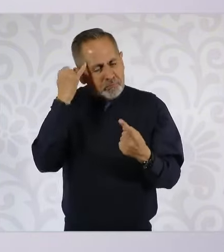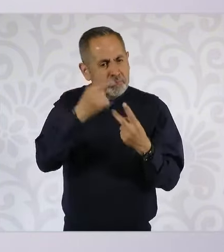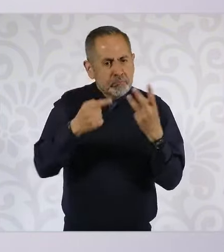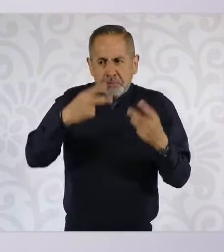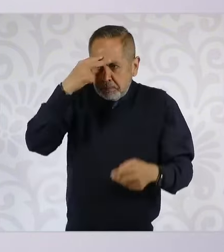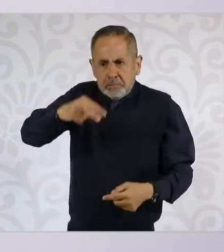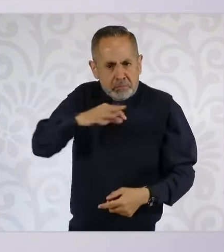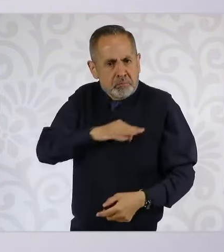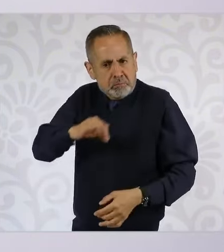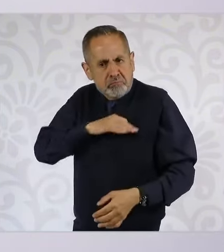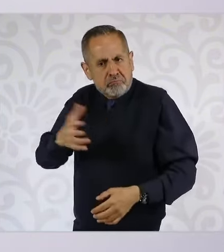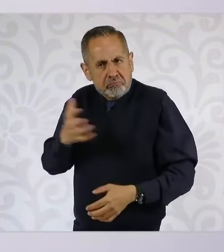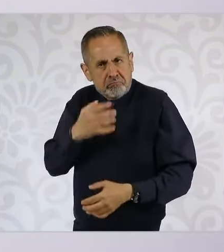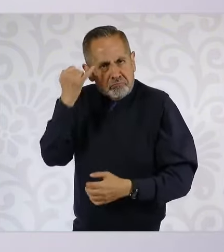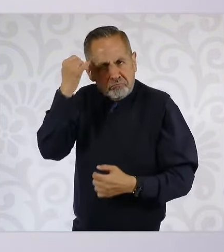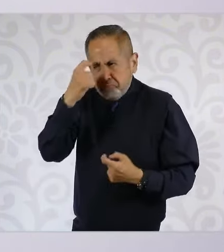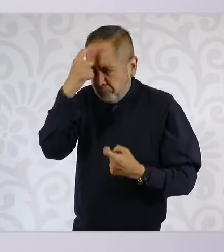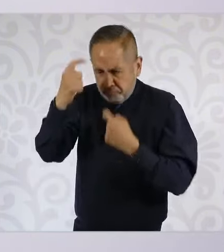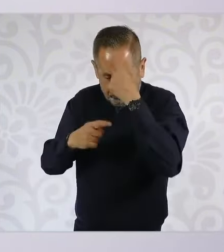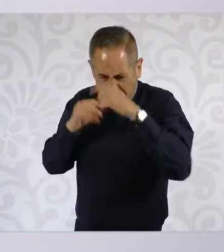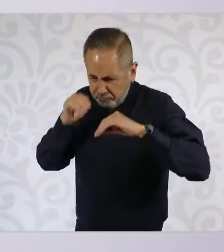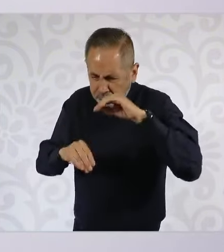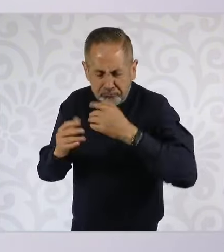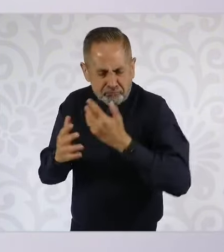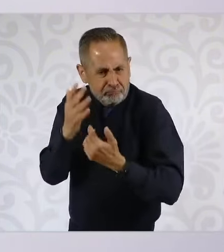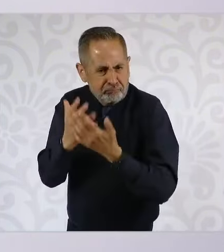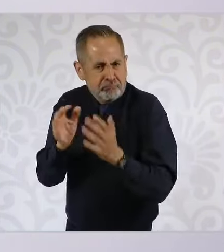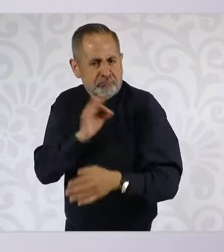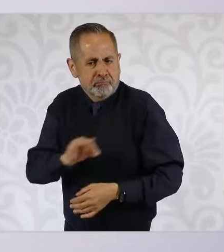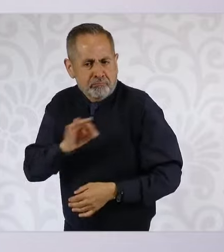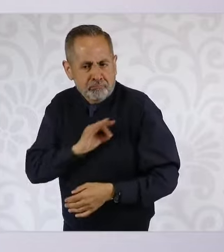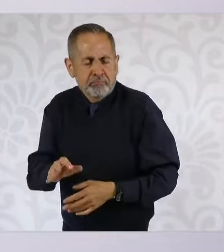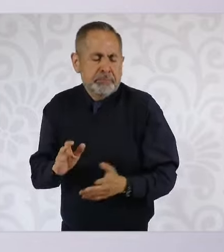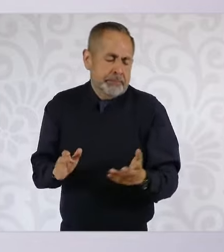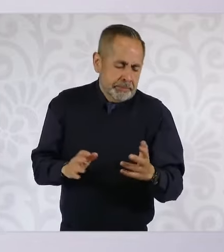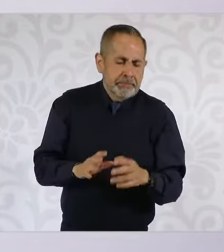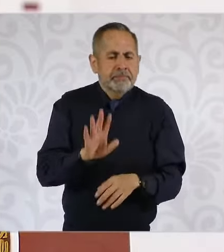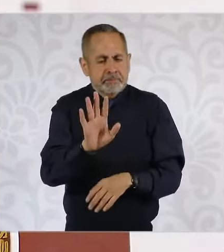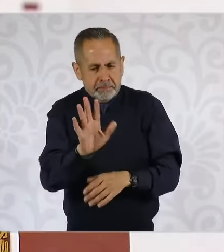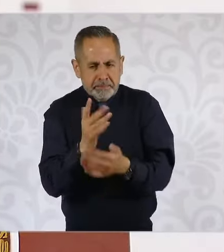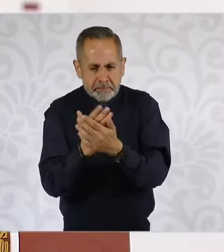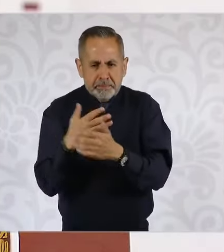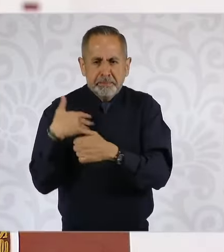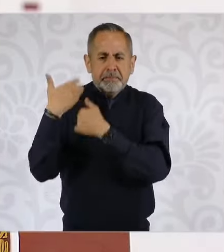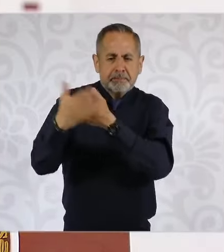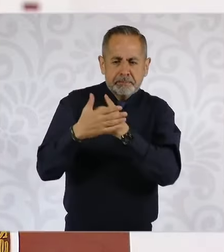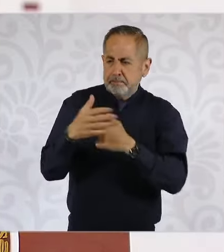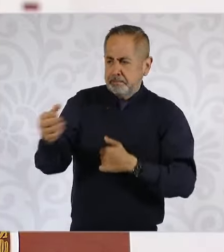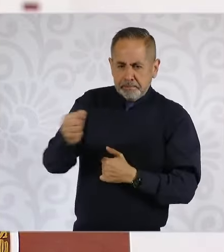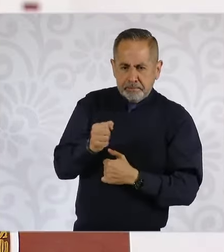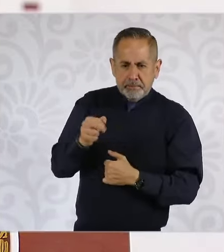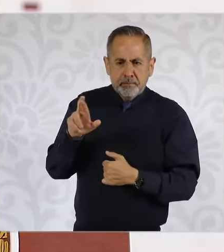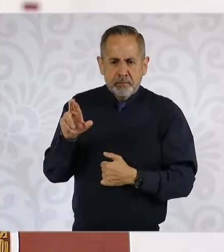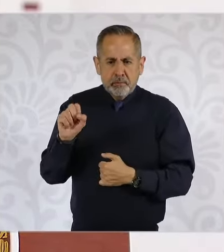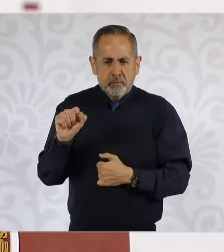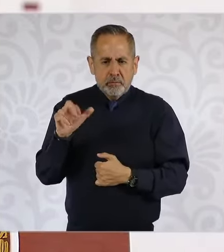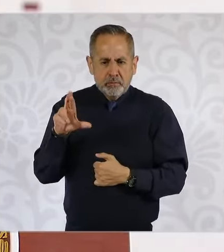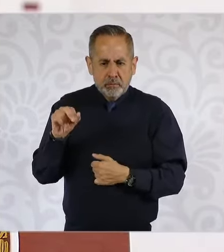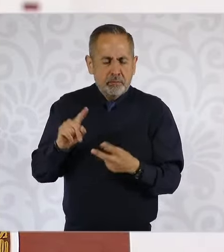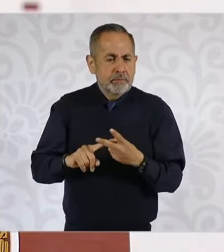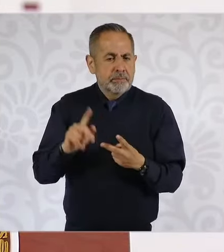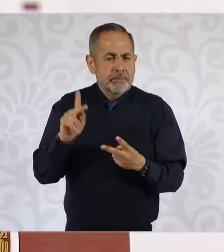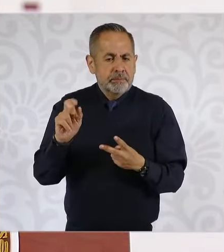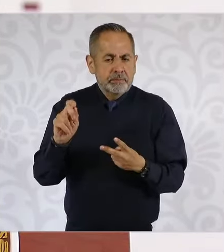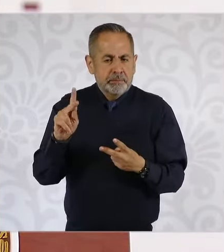posibilidad de hacerlo. Entonces, si nos permiten, pues invitamos a Rosaura y a Pepe Merino para que